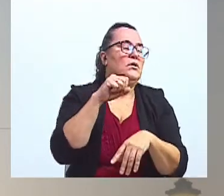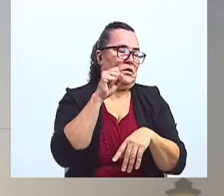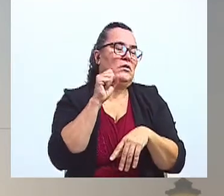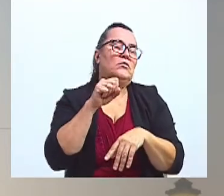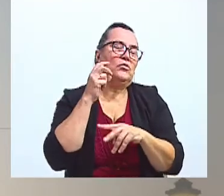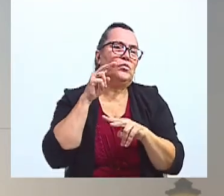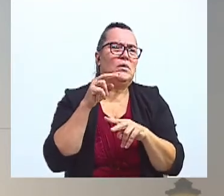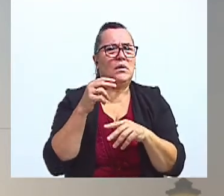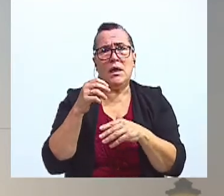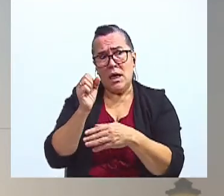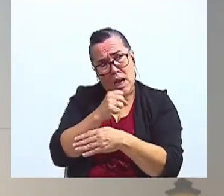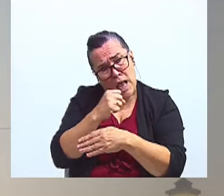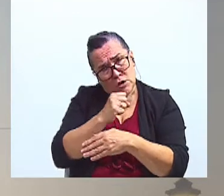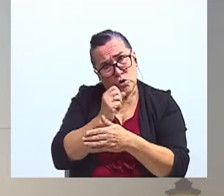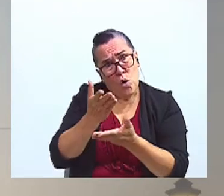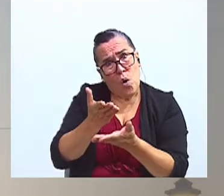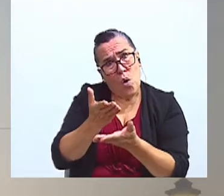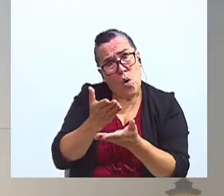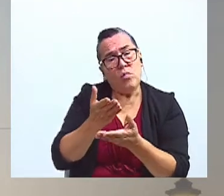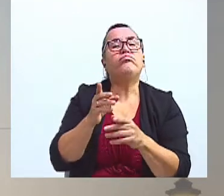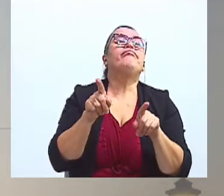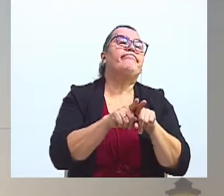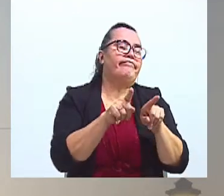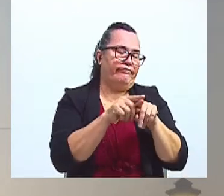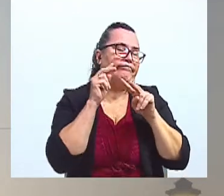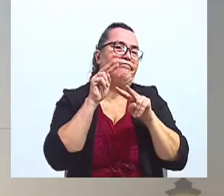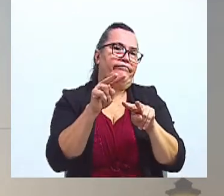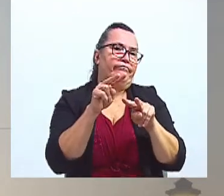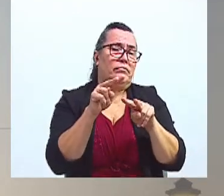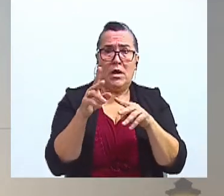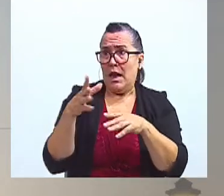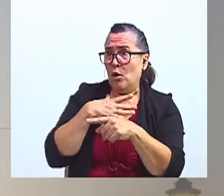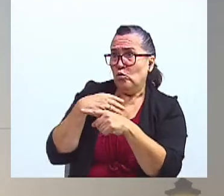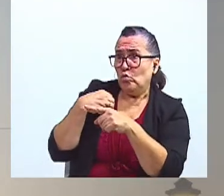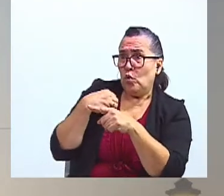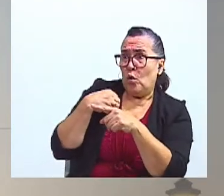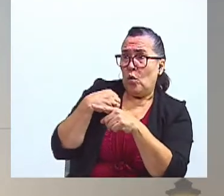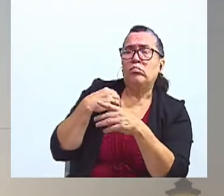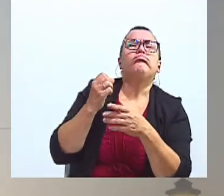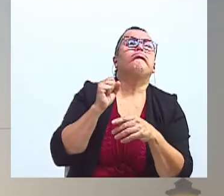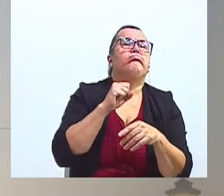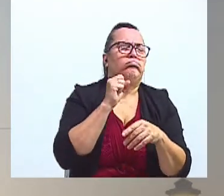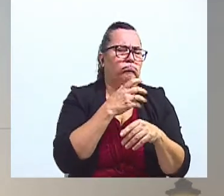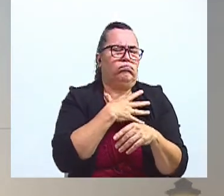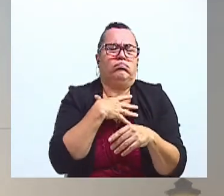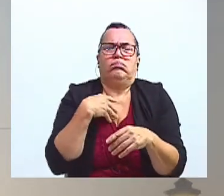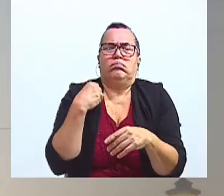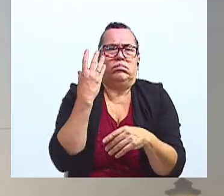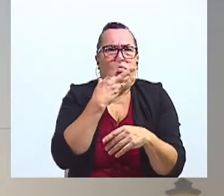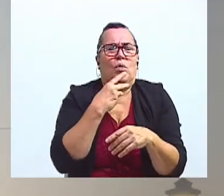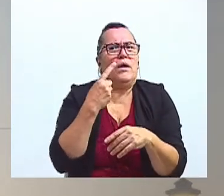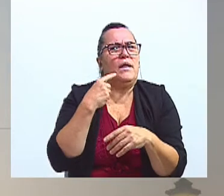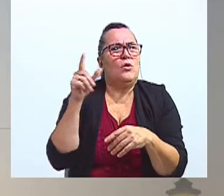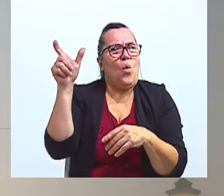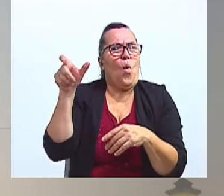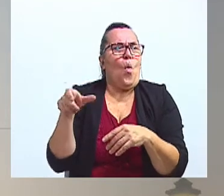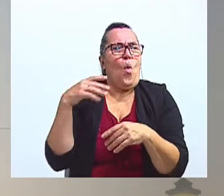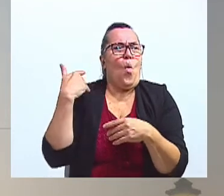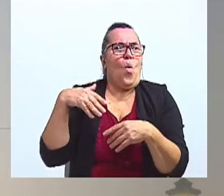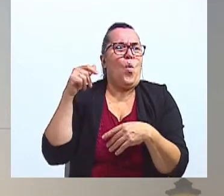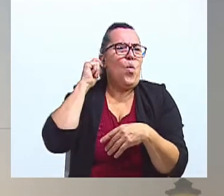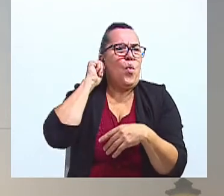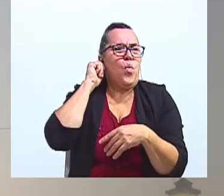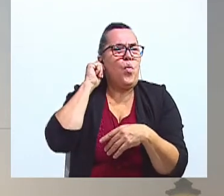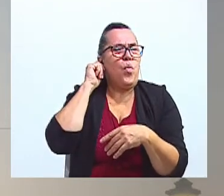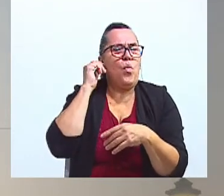vi. ¿Y la canción? También, profe. ¿Le gustó? Sí, profe, muy linda. Ella cantó muy lindo y la canción